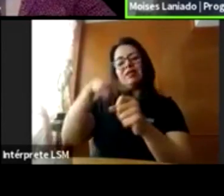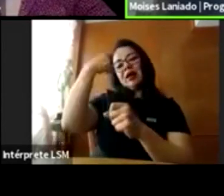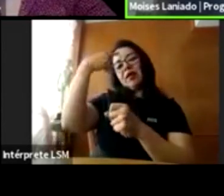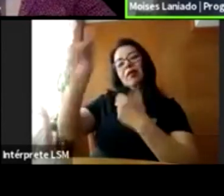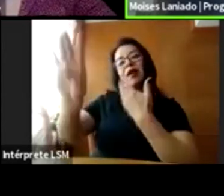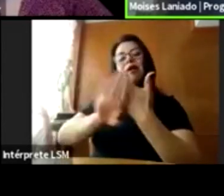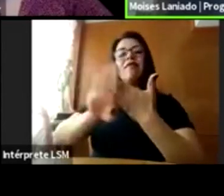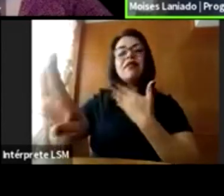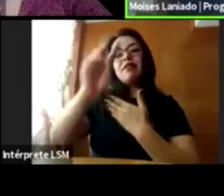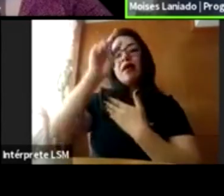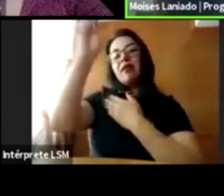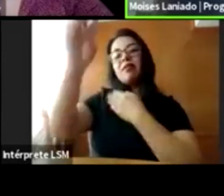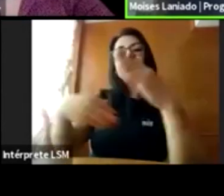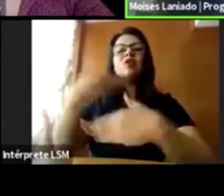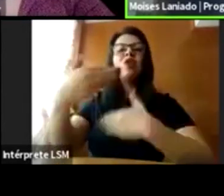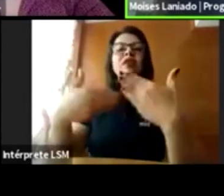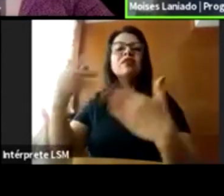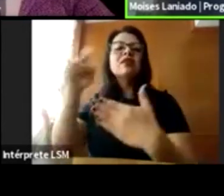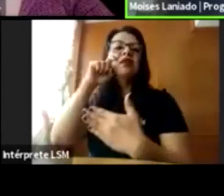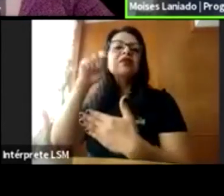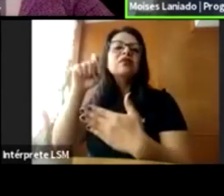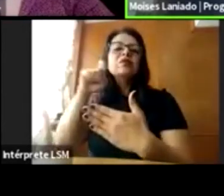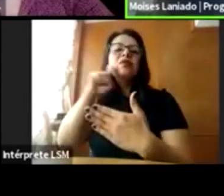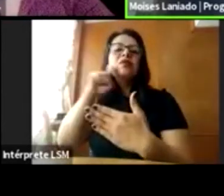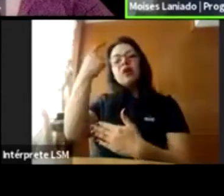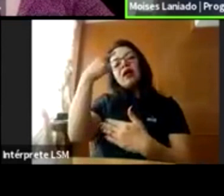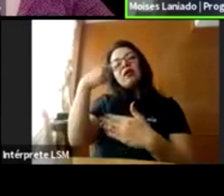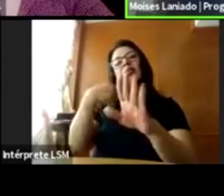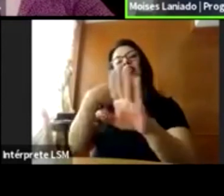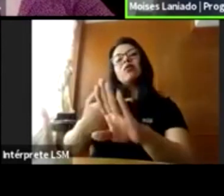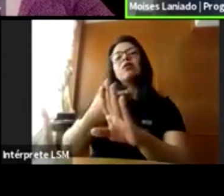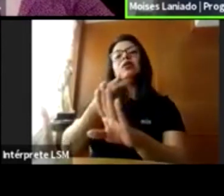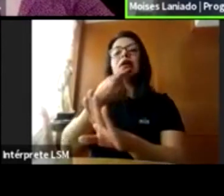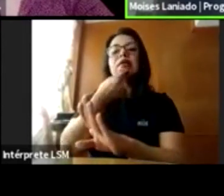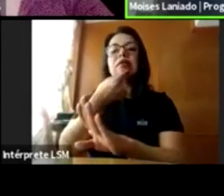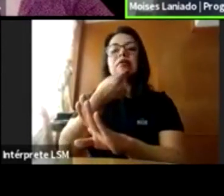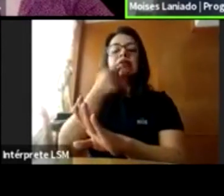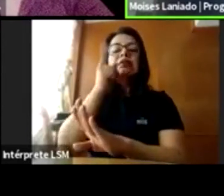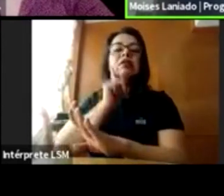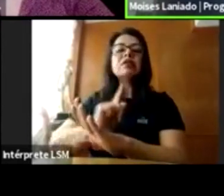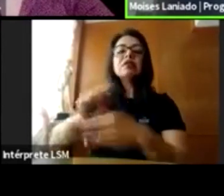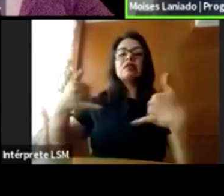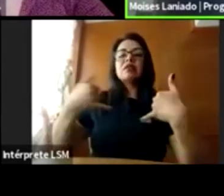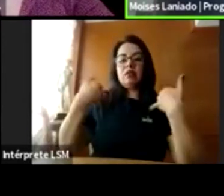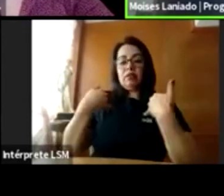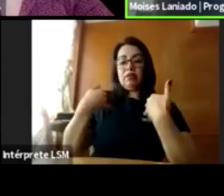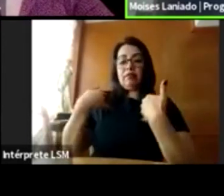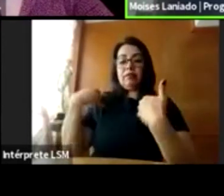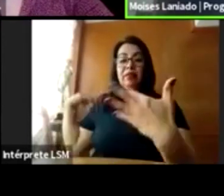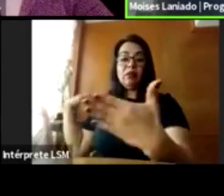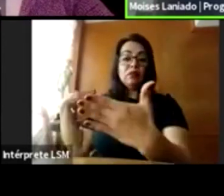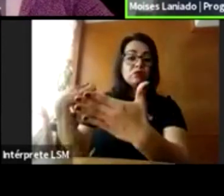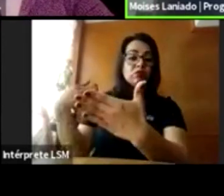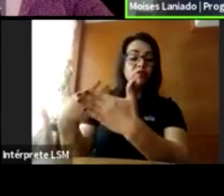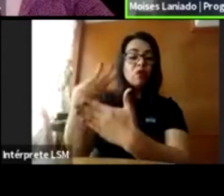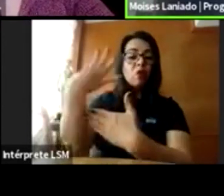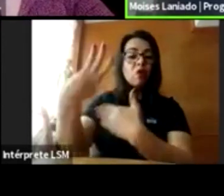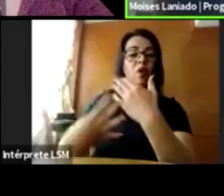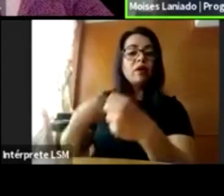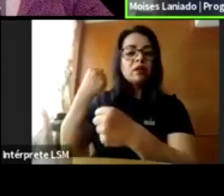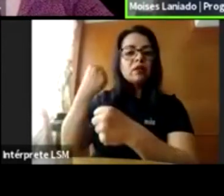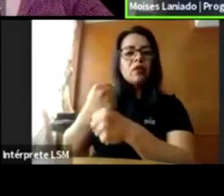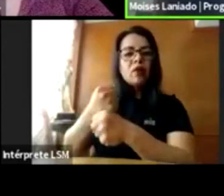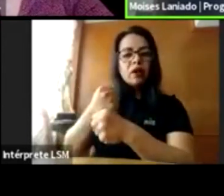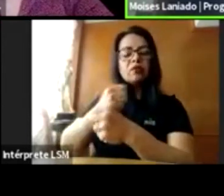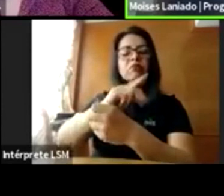sexual en niños, niñas y adolescentes. Y bueno, en estos cuatro años hemos adquirido un